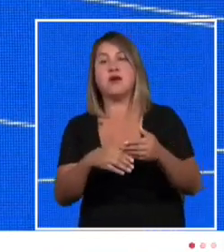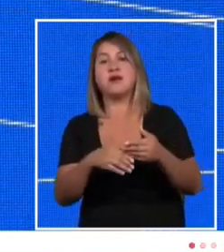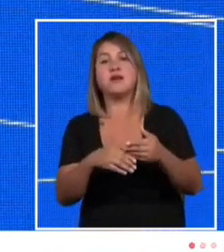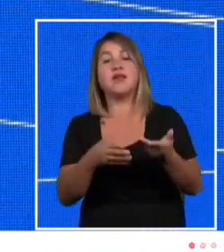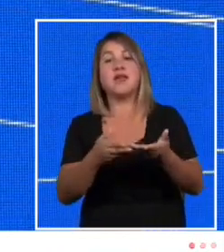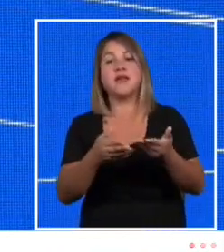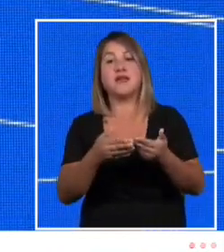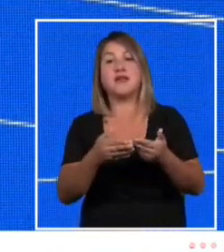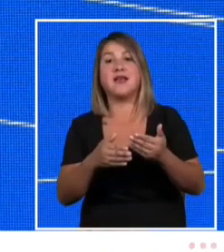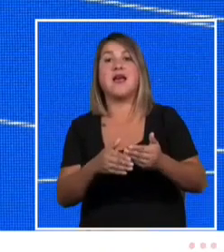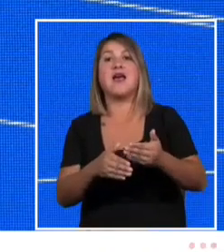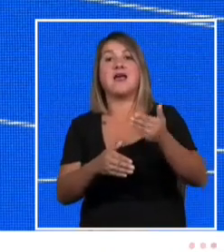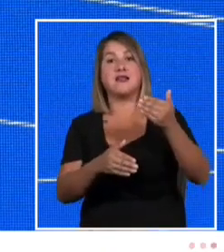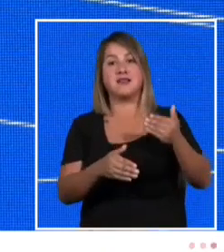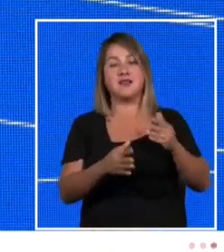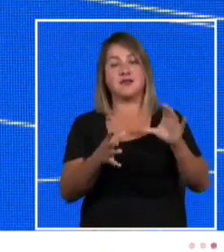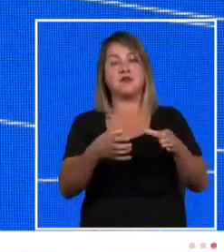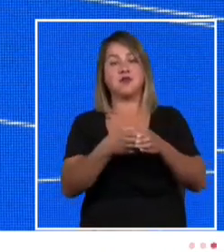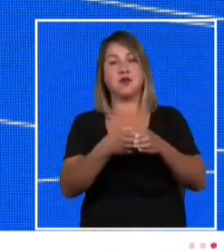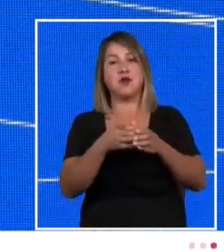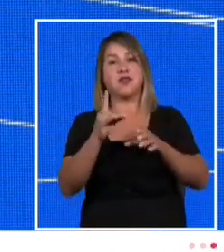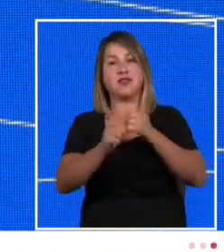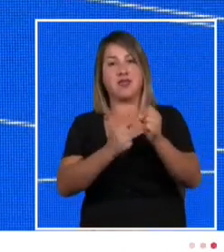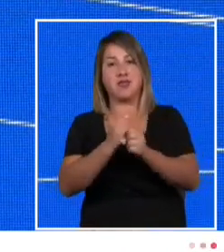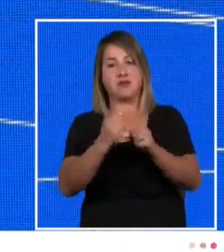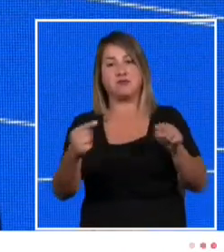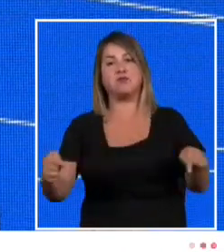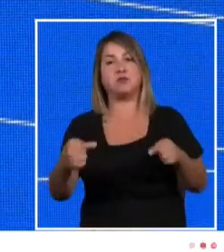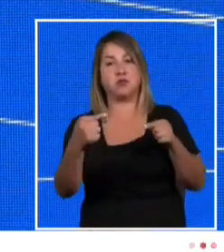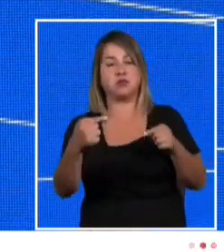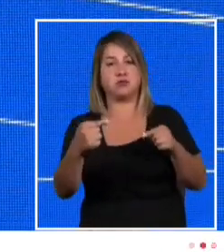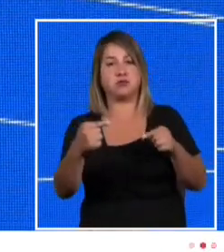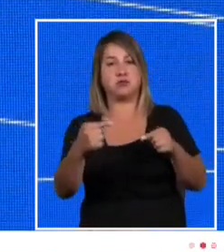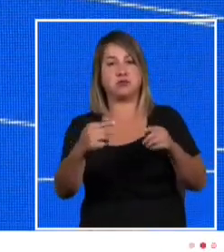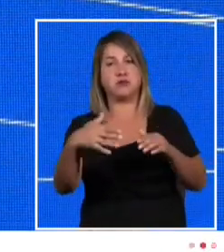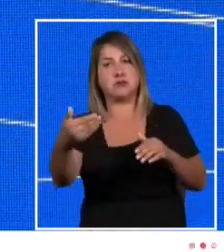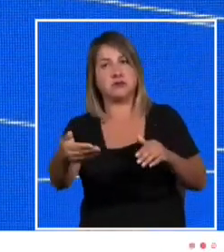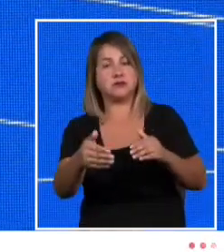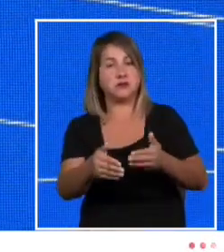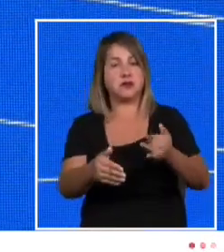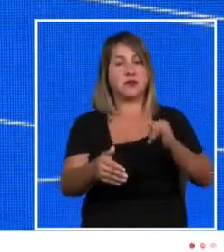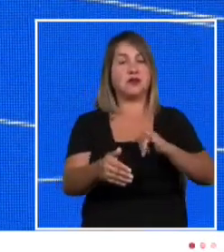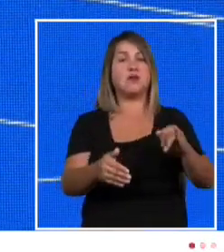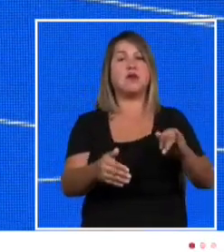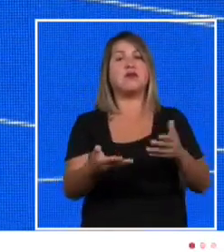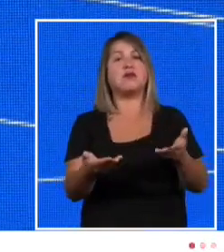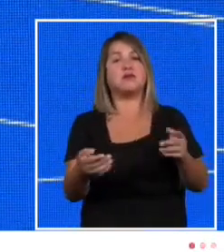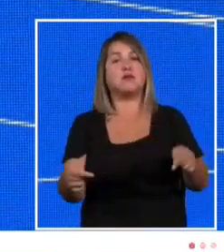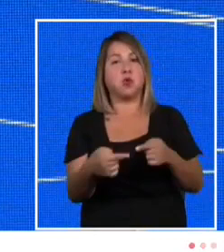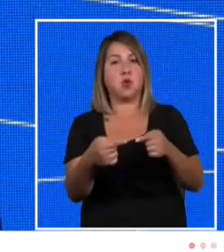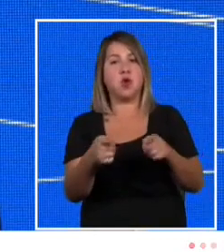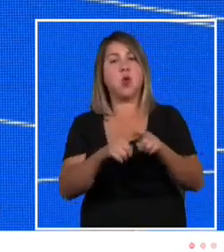un clima de pugna generacional. Sin embargo, pese a este contexto,